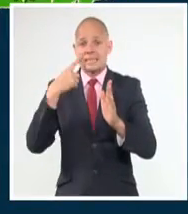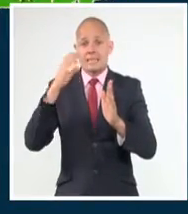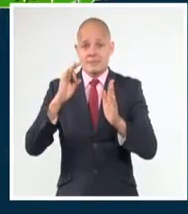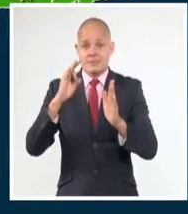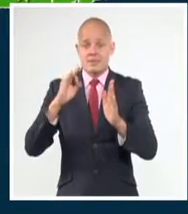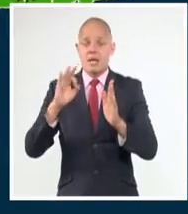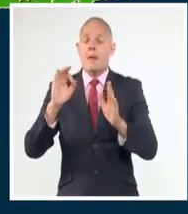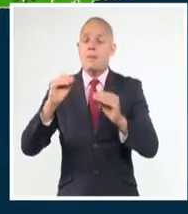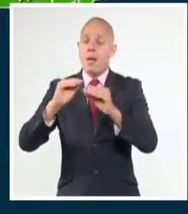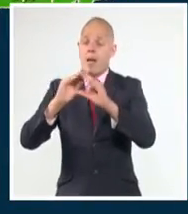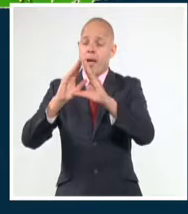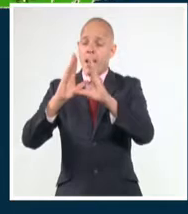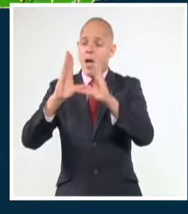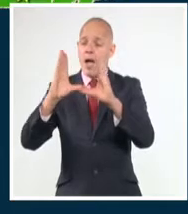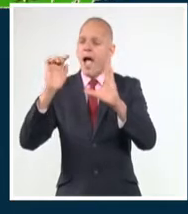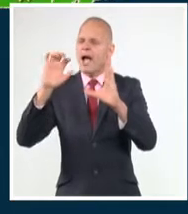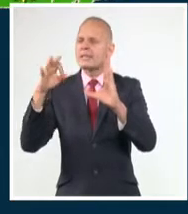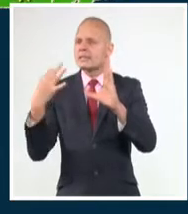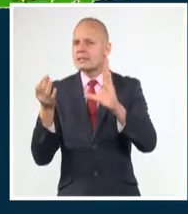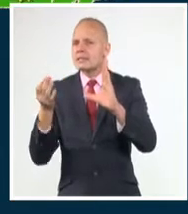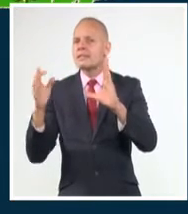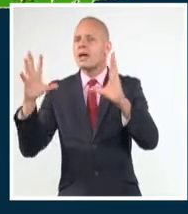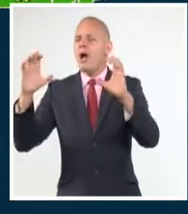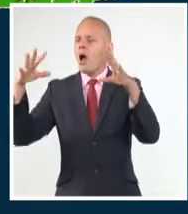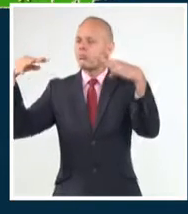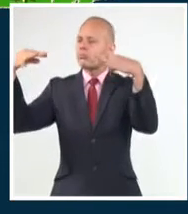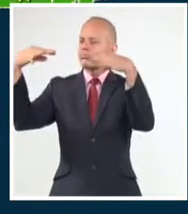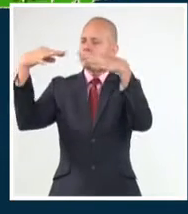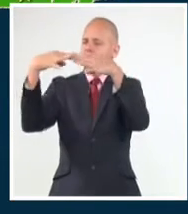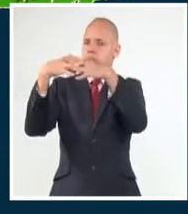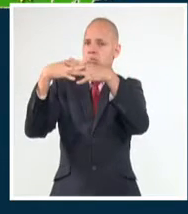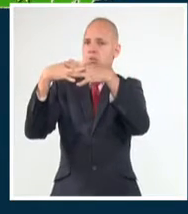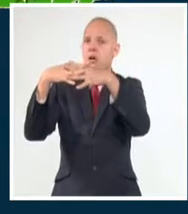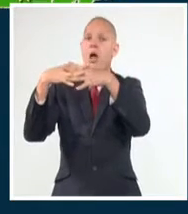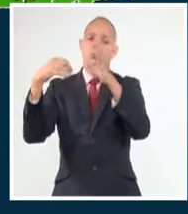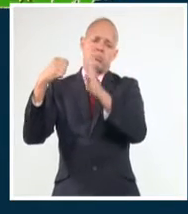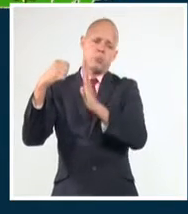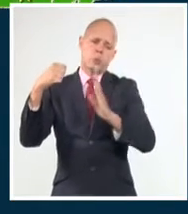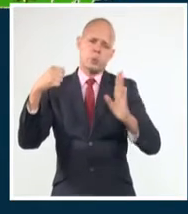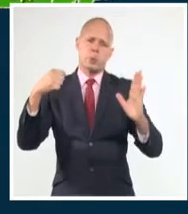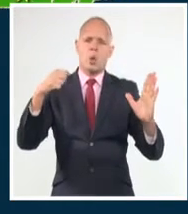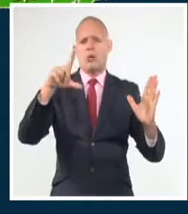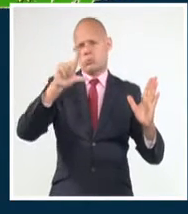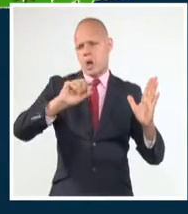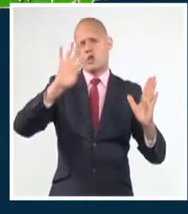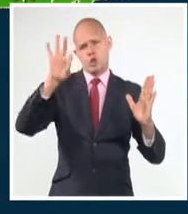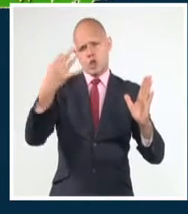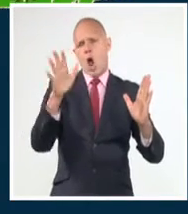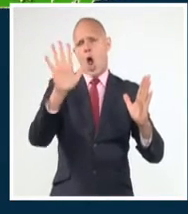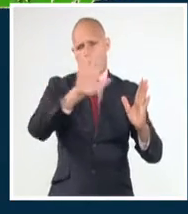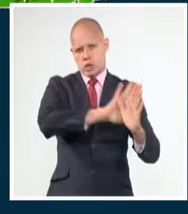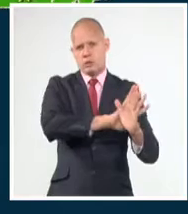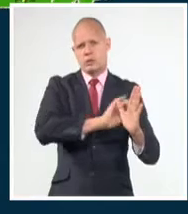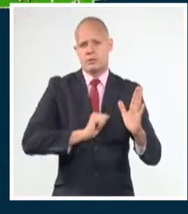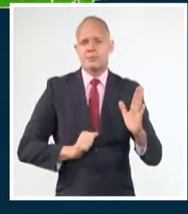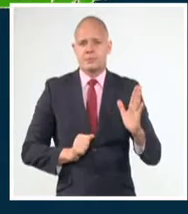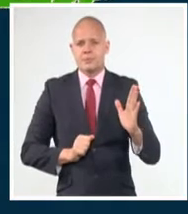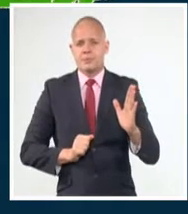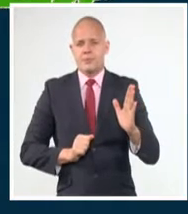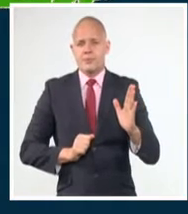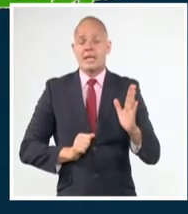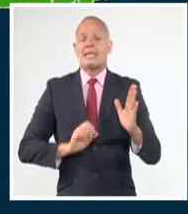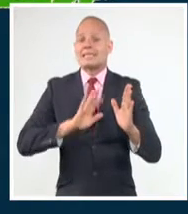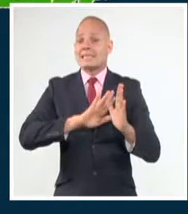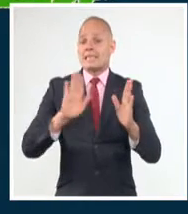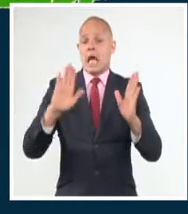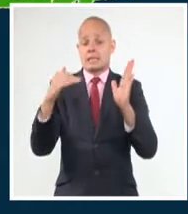Estará amaneciendo en la parte occidental con cielos parcialmente nublados con poca nubosidad soleada a la mañana en el resto del territorio. Desde el